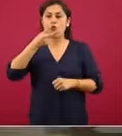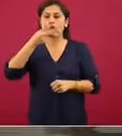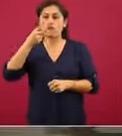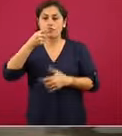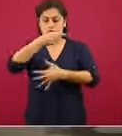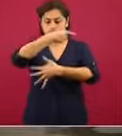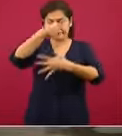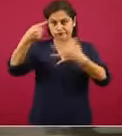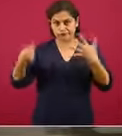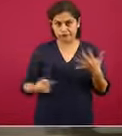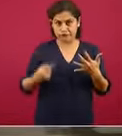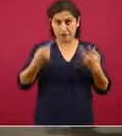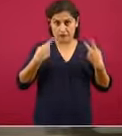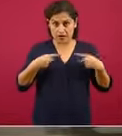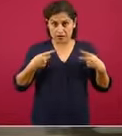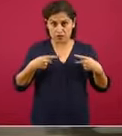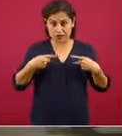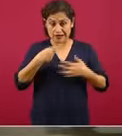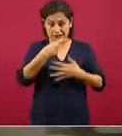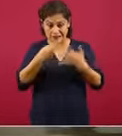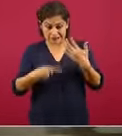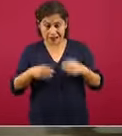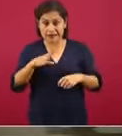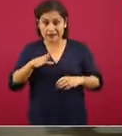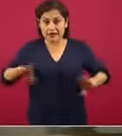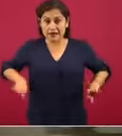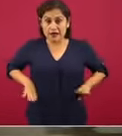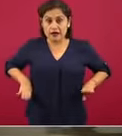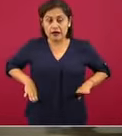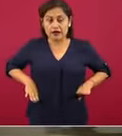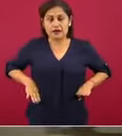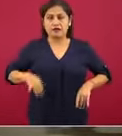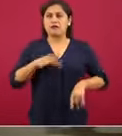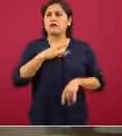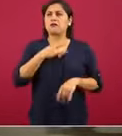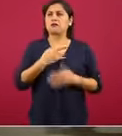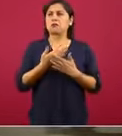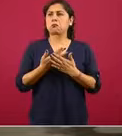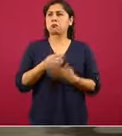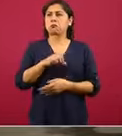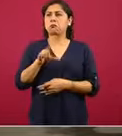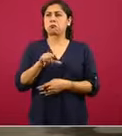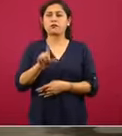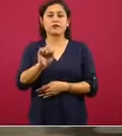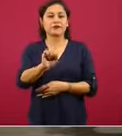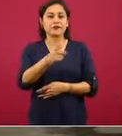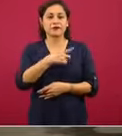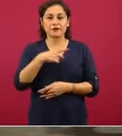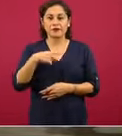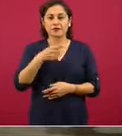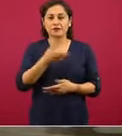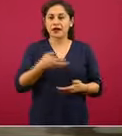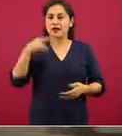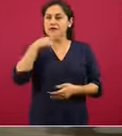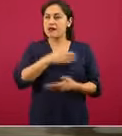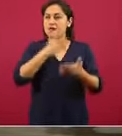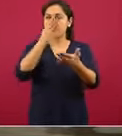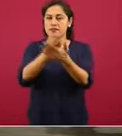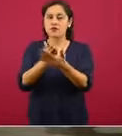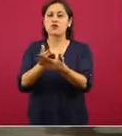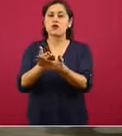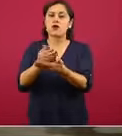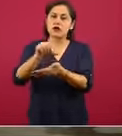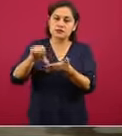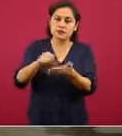Entonces, si tienen síntomas, no esperen. Hay que llegar. Hay que llegar a que se valore. Posiblemente llegue, se valore y está bien.